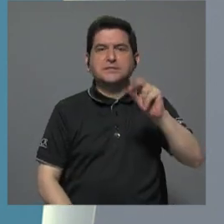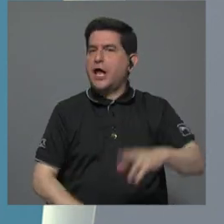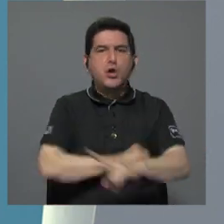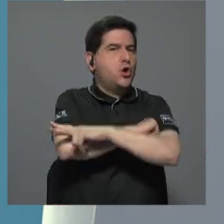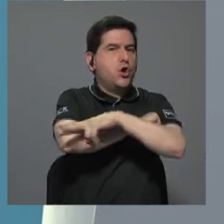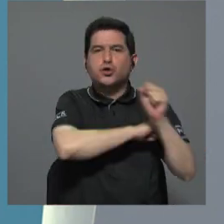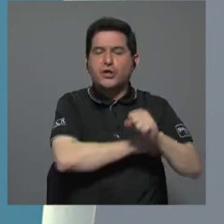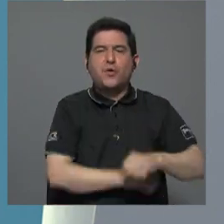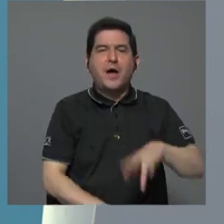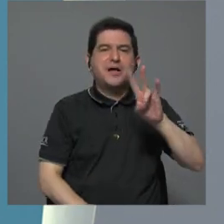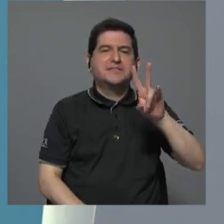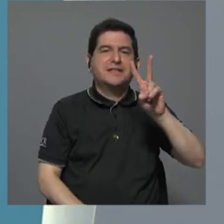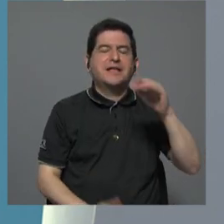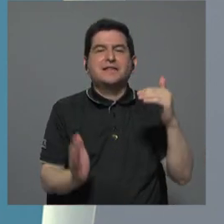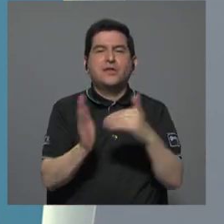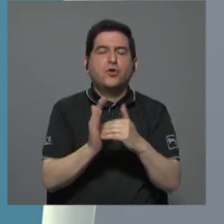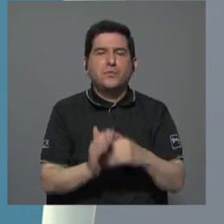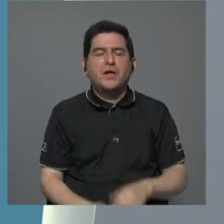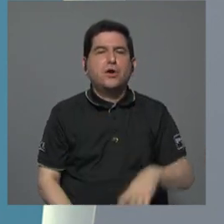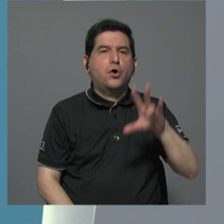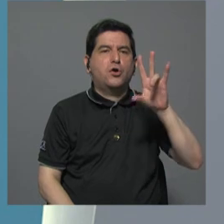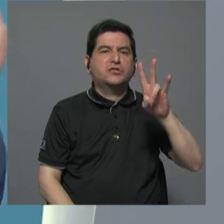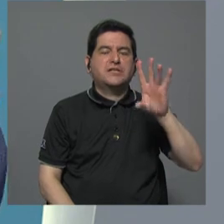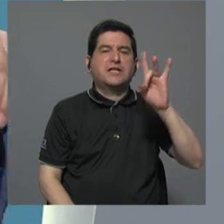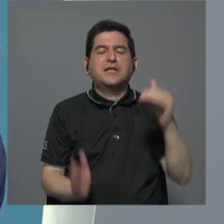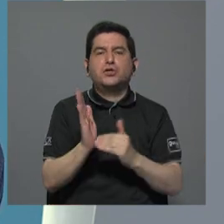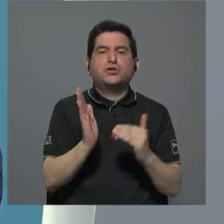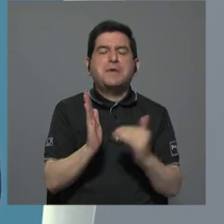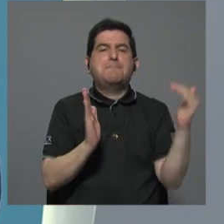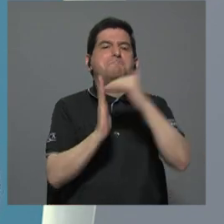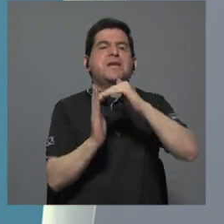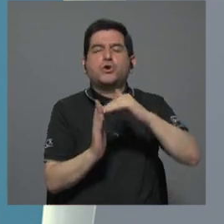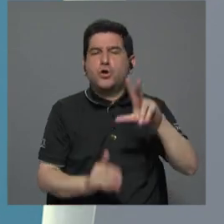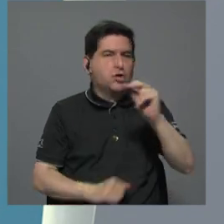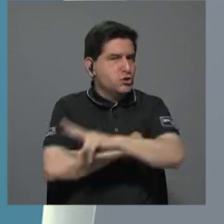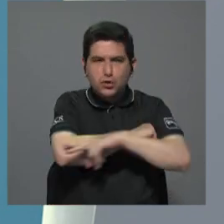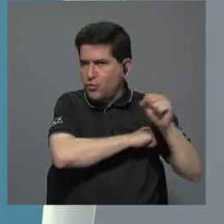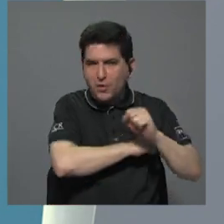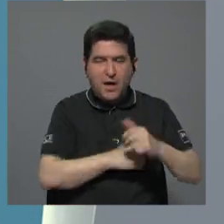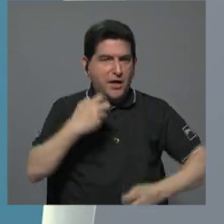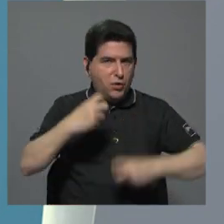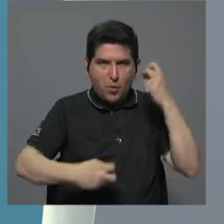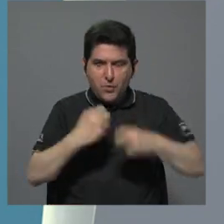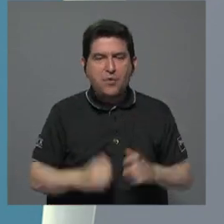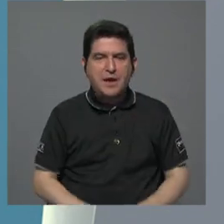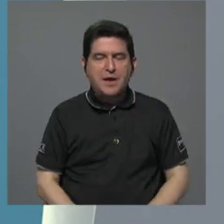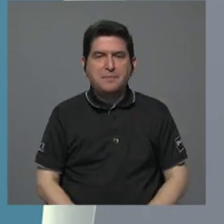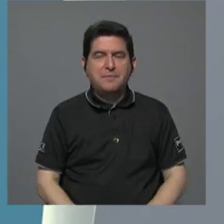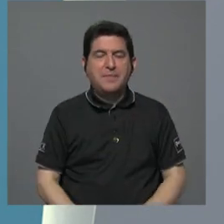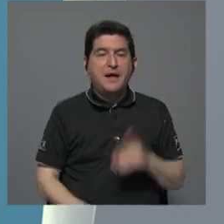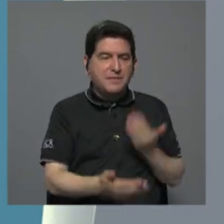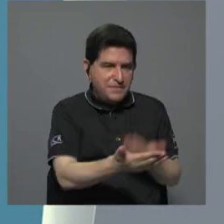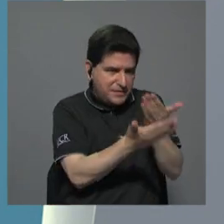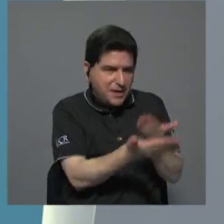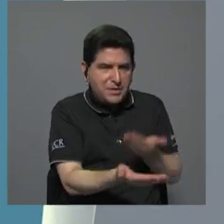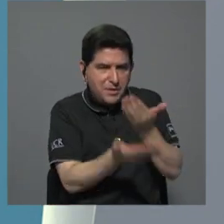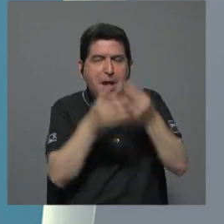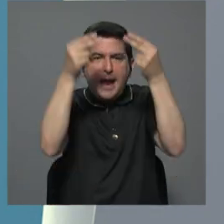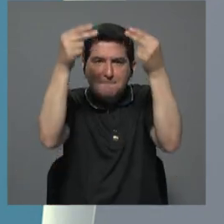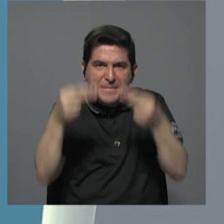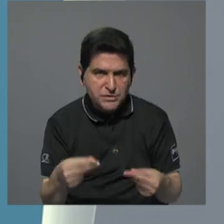robaron 72 mil o 75 mil millones. millones, sí. No se los robaron. Aquí hay un problema de readjudicación de partidas